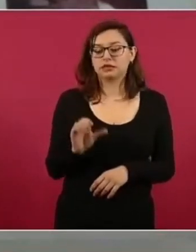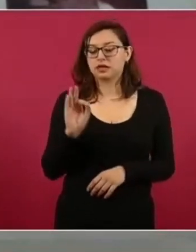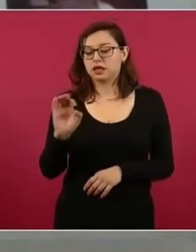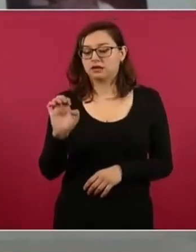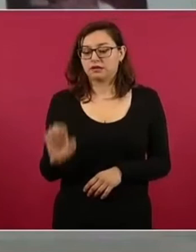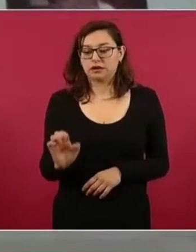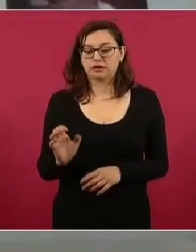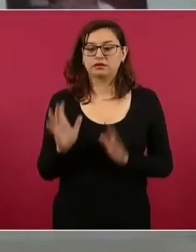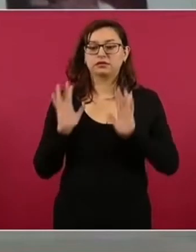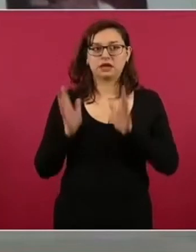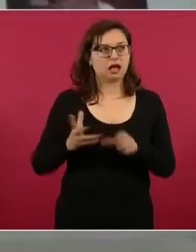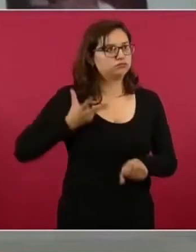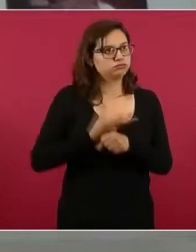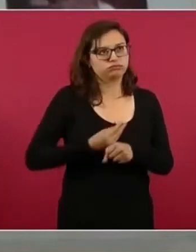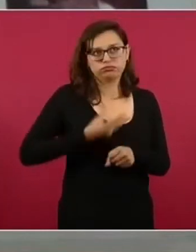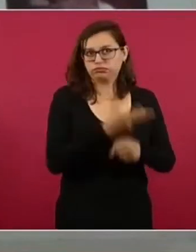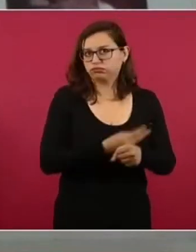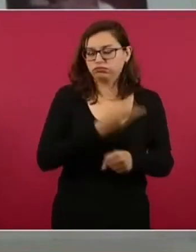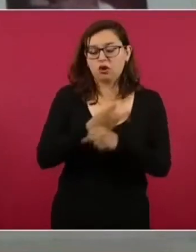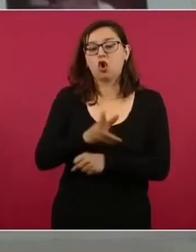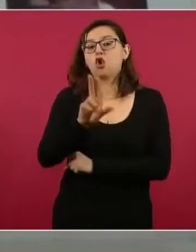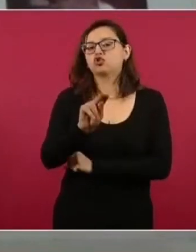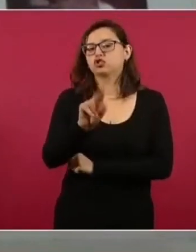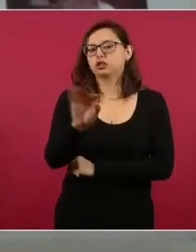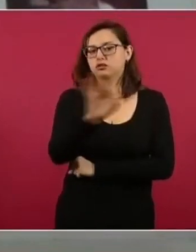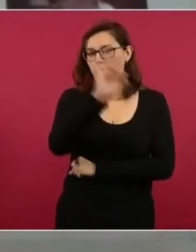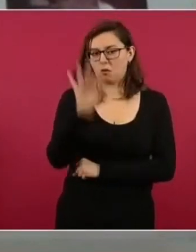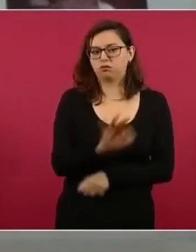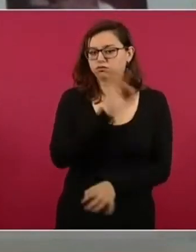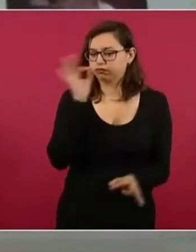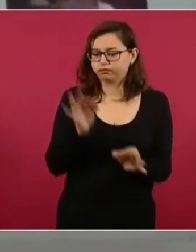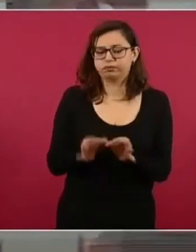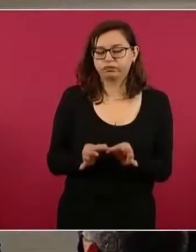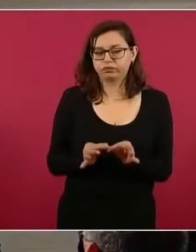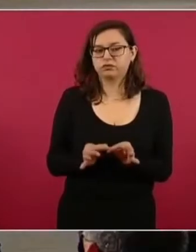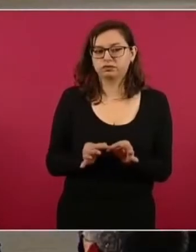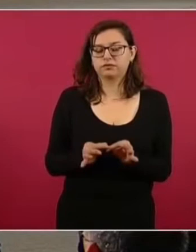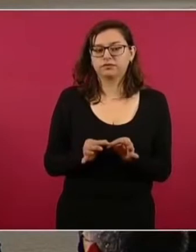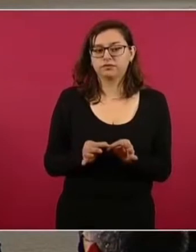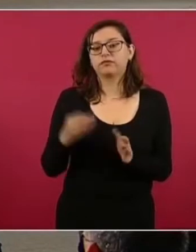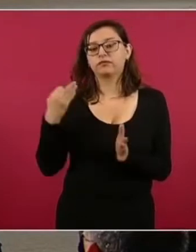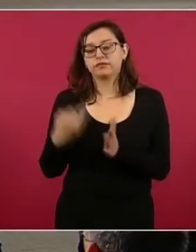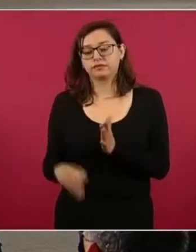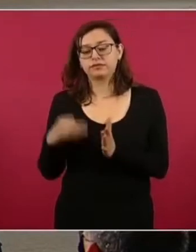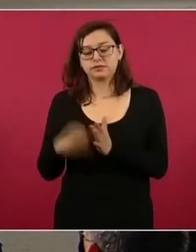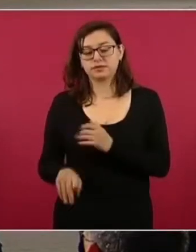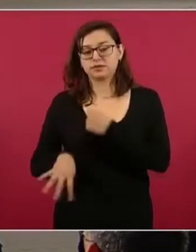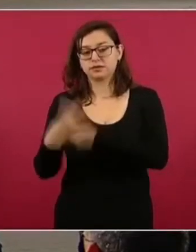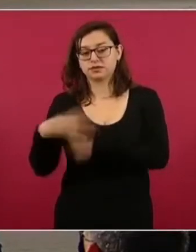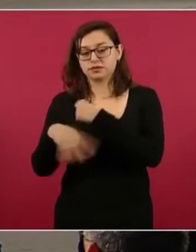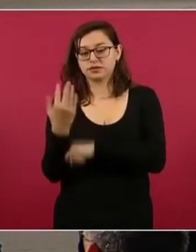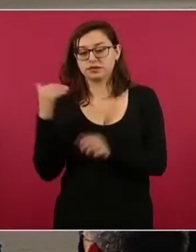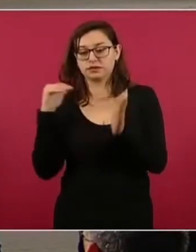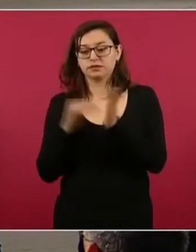Electricidad lleva el ochenta por ciento ya reparado. Nos quedan catorce mil ochocientos doce